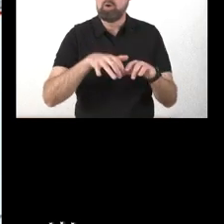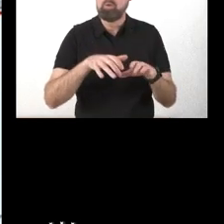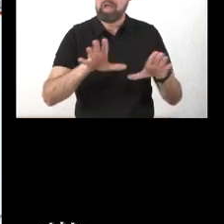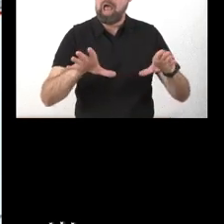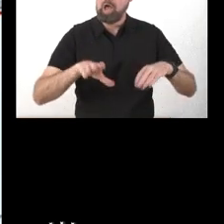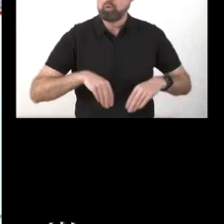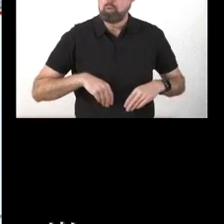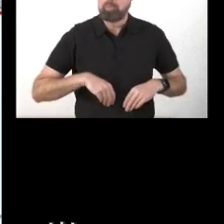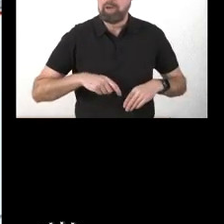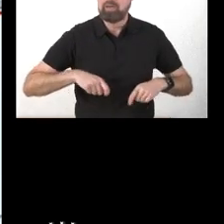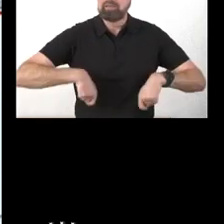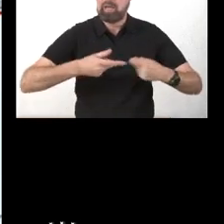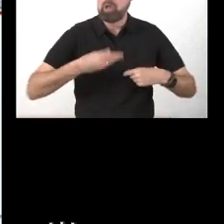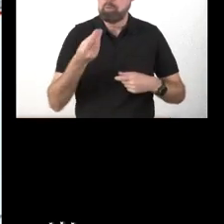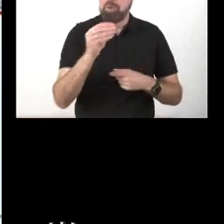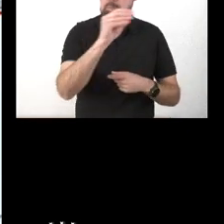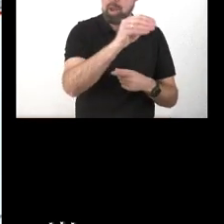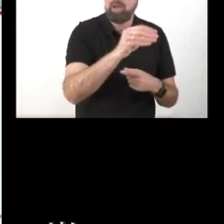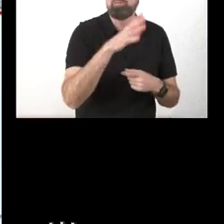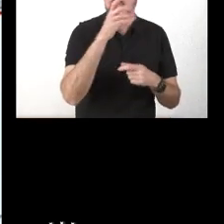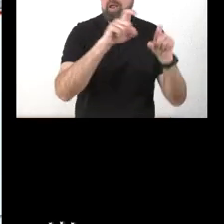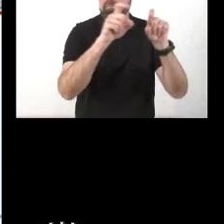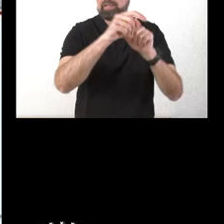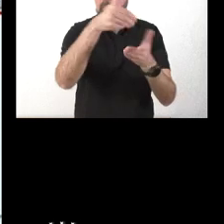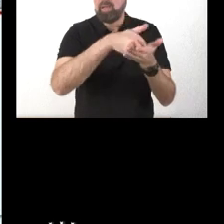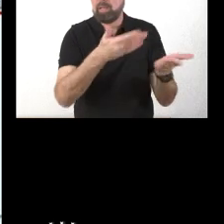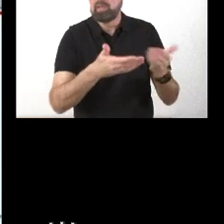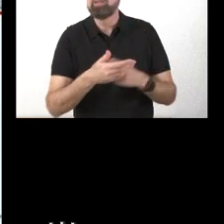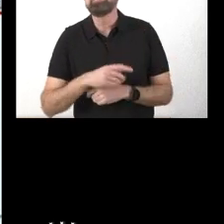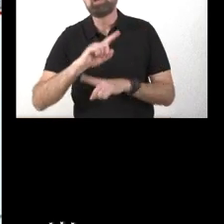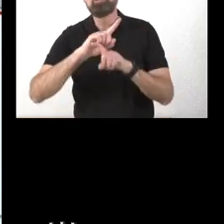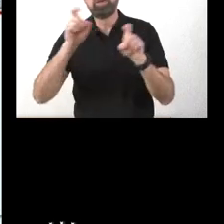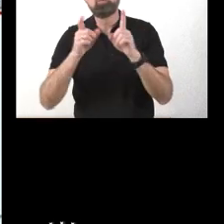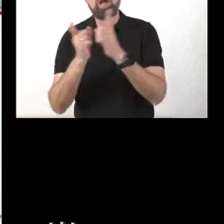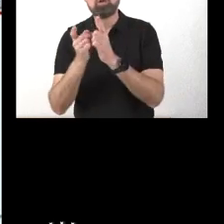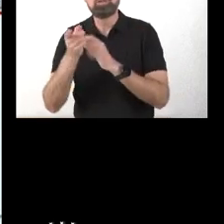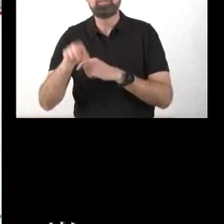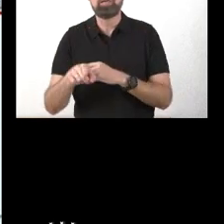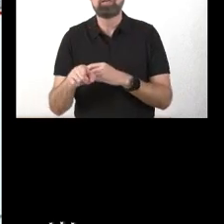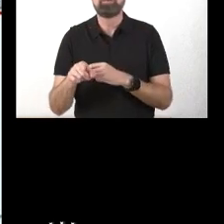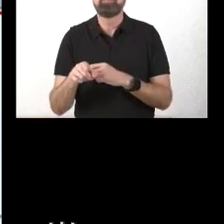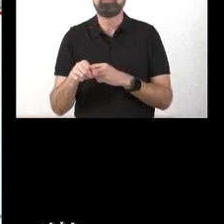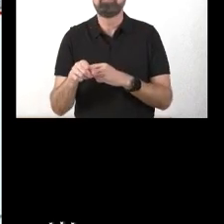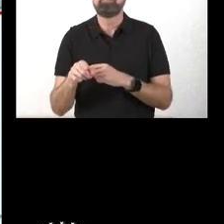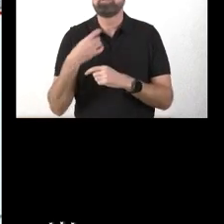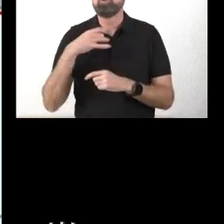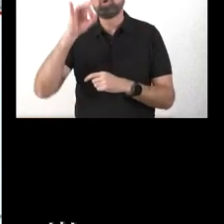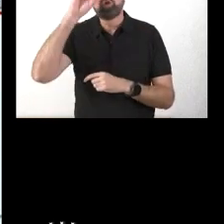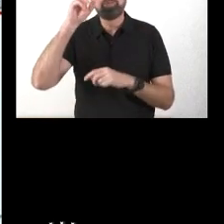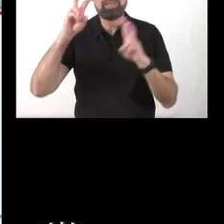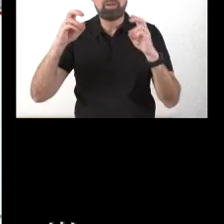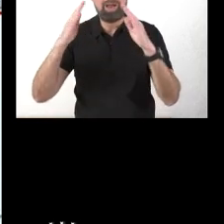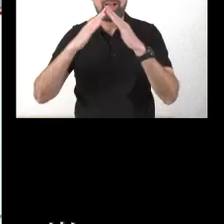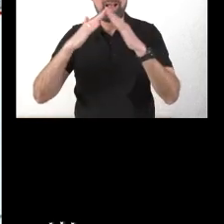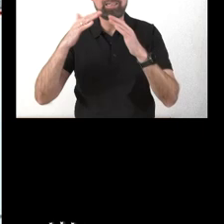un sobrecoste como al parecer pide la empresa. Y una pregunta muy breve, me ha sorprendido un poco lo de la casa de Soria